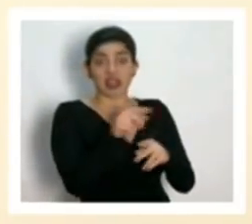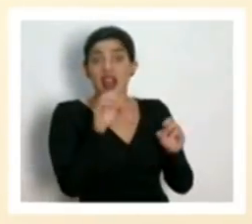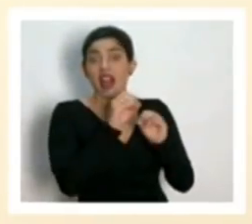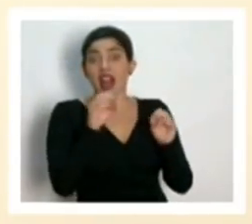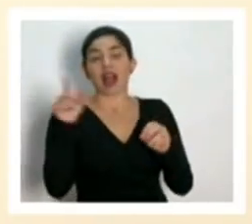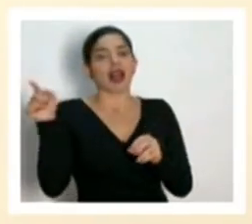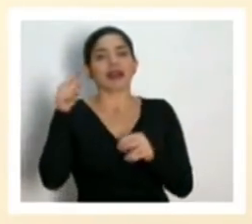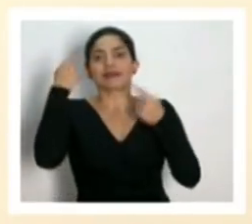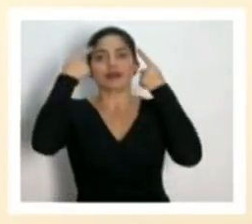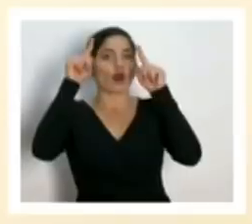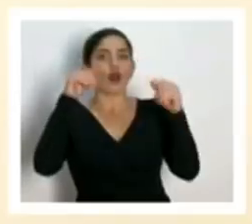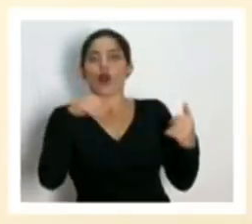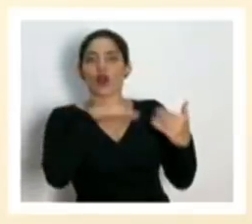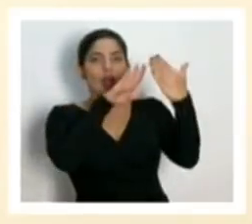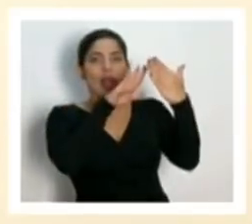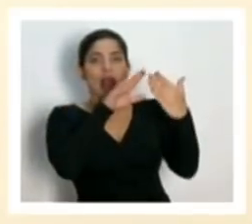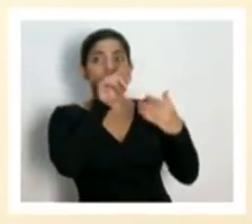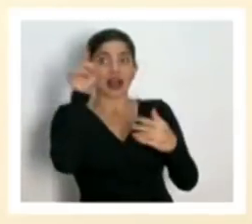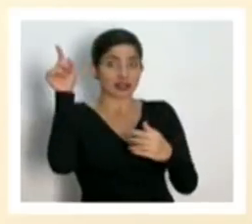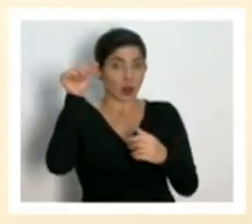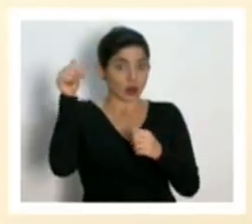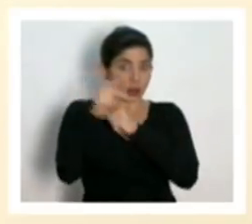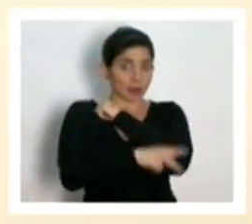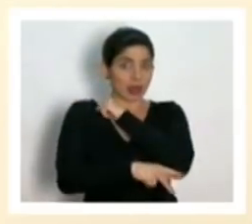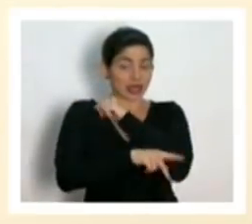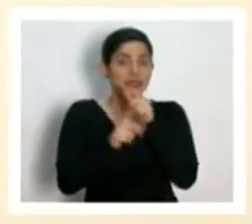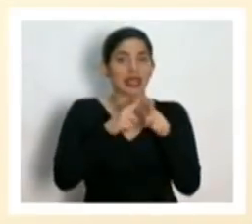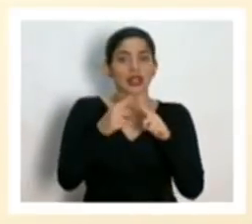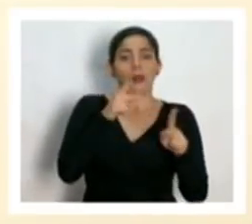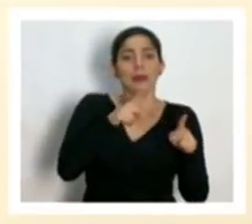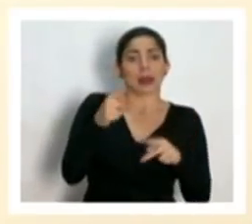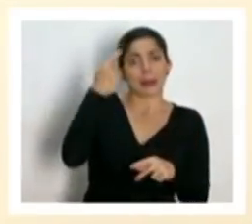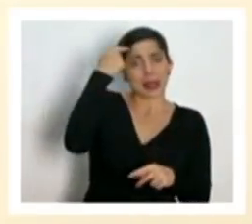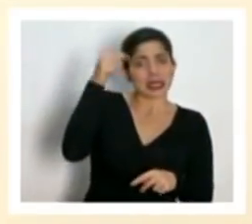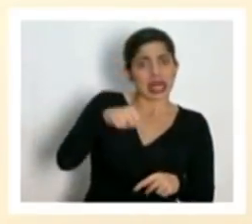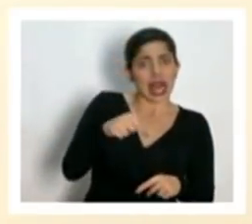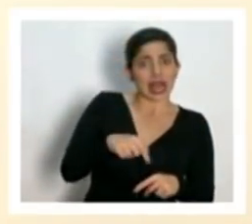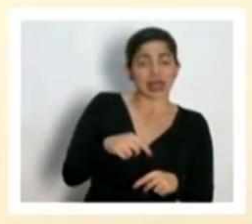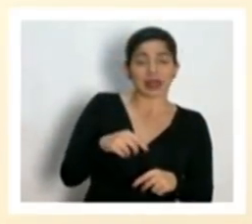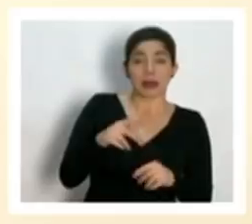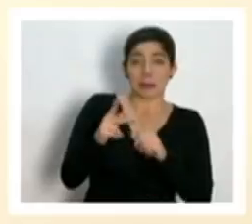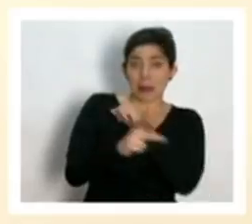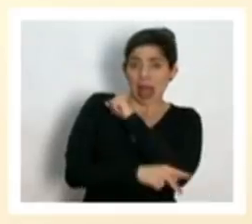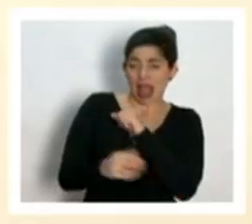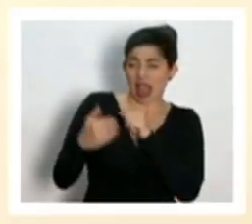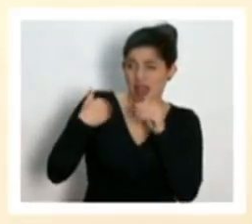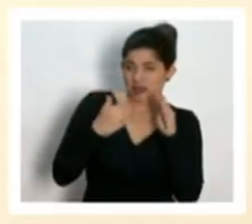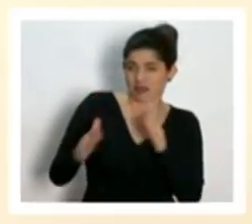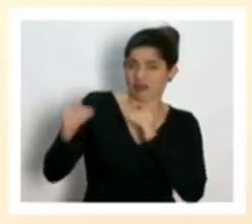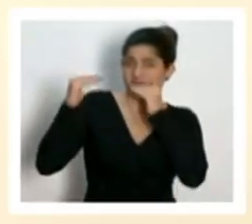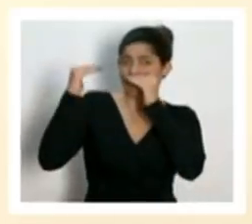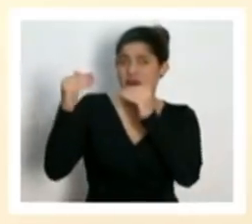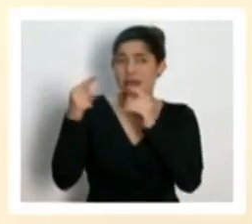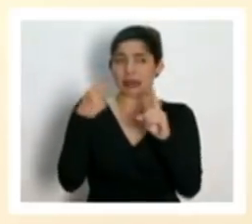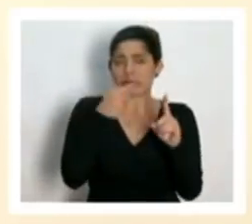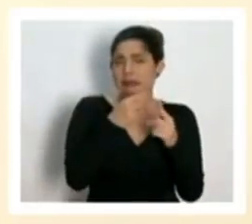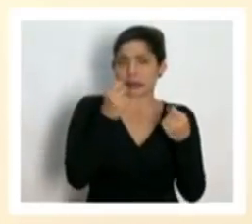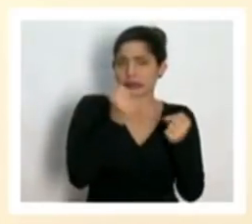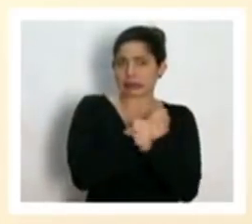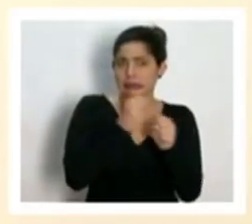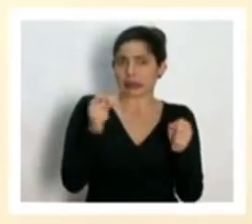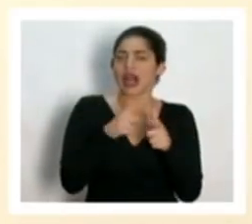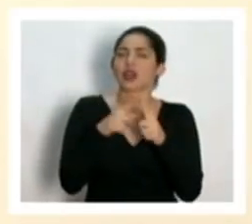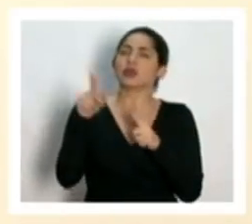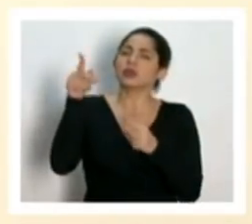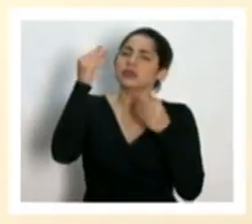contener y estamos pensando en lo curativo que tal vez no hay país ni los más preparados que lo tengan ahí tal vez cuál es la reflexión